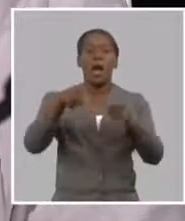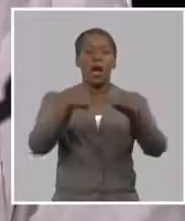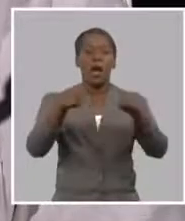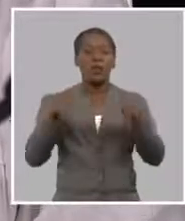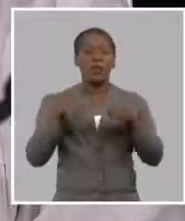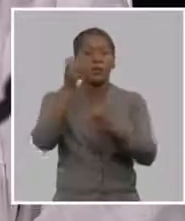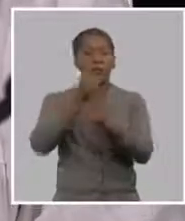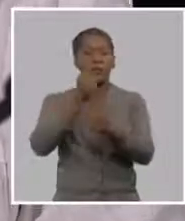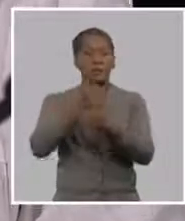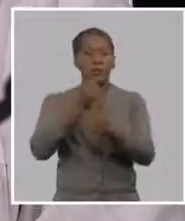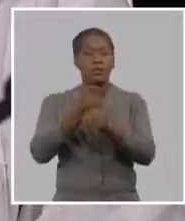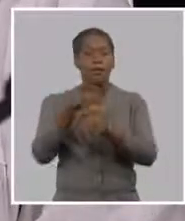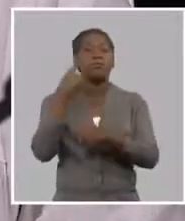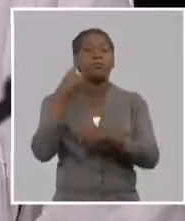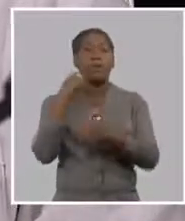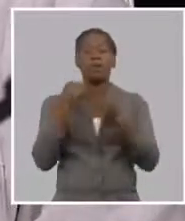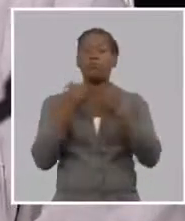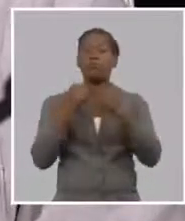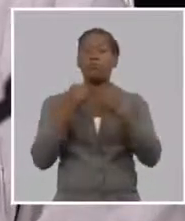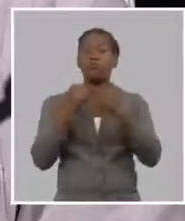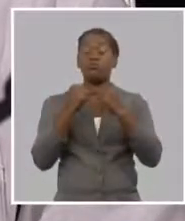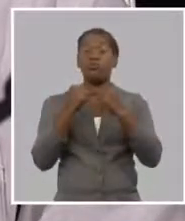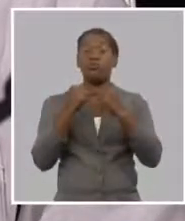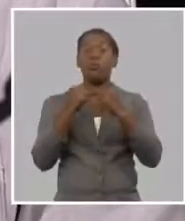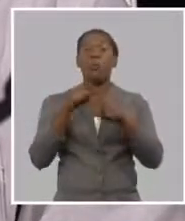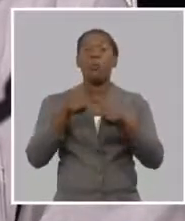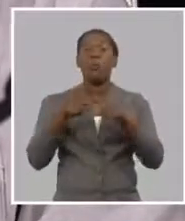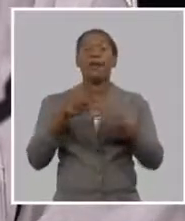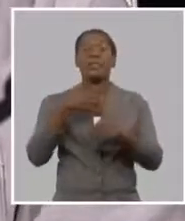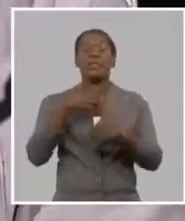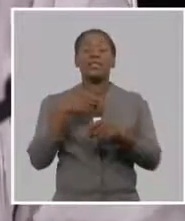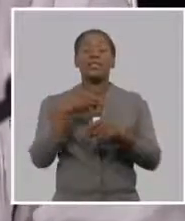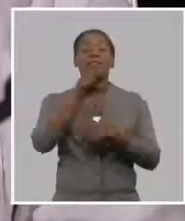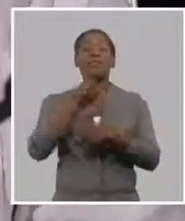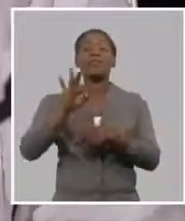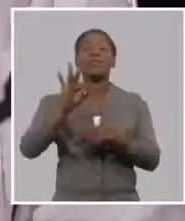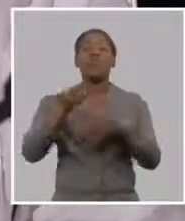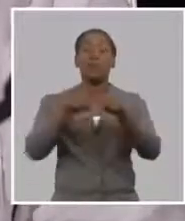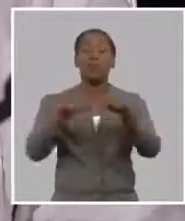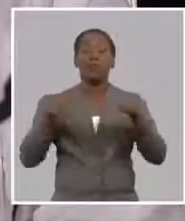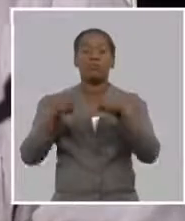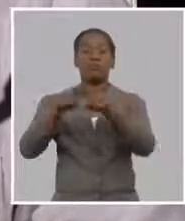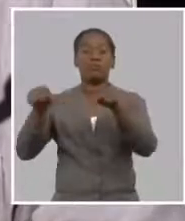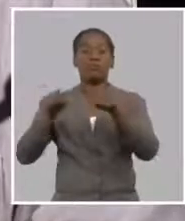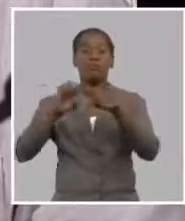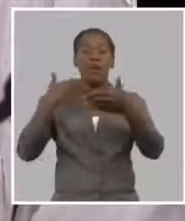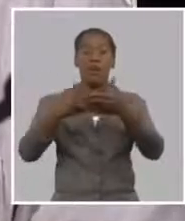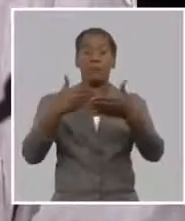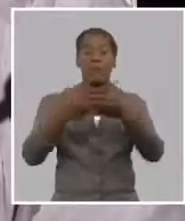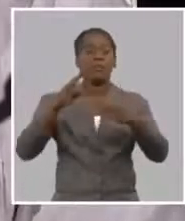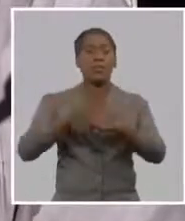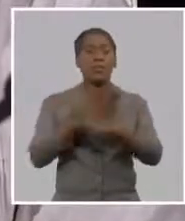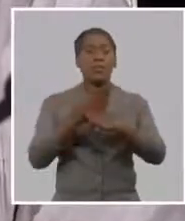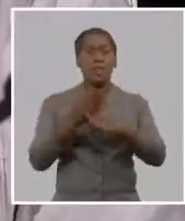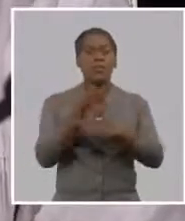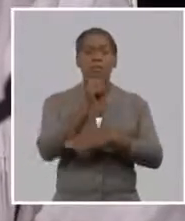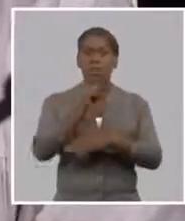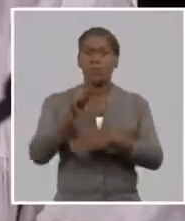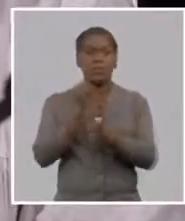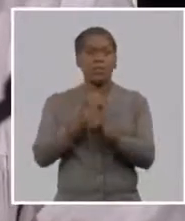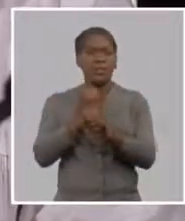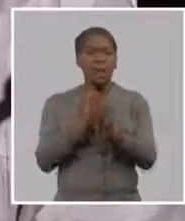dentro de sus fortalezas es una empresa que tiene 18 unidades empresariales de base cuenta con alrededor de 800 trabajadores